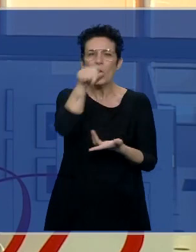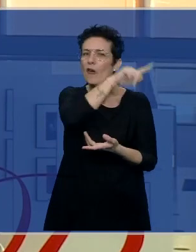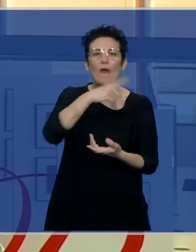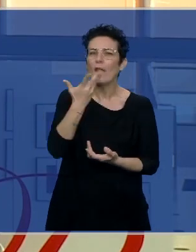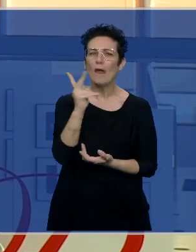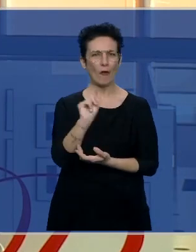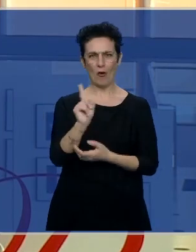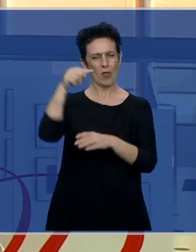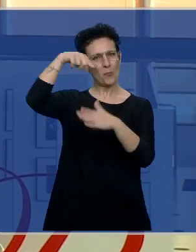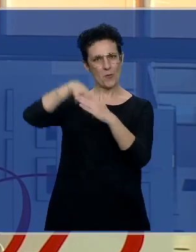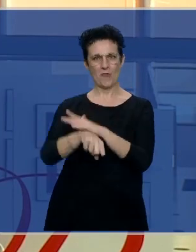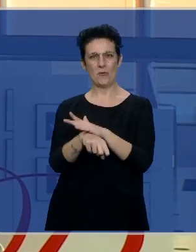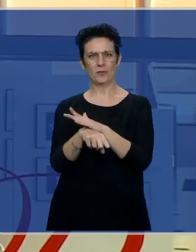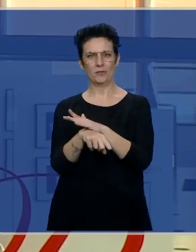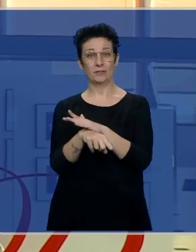ahí está,